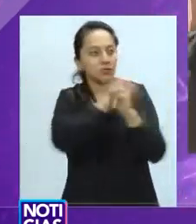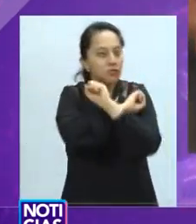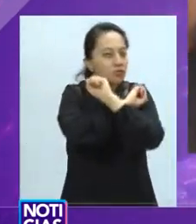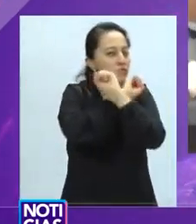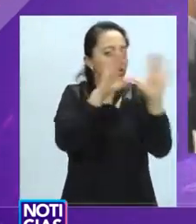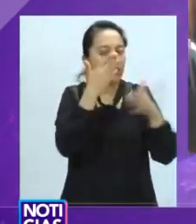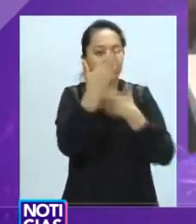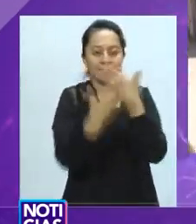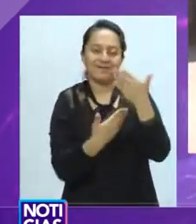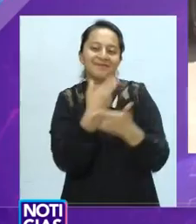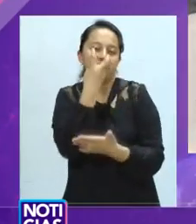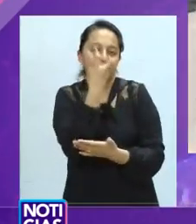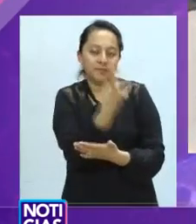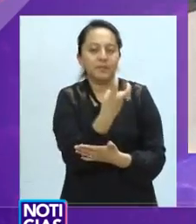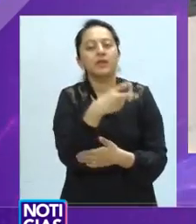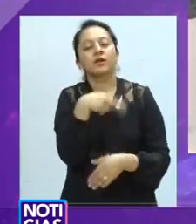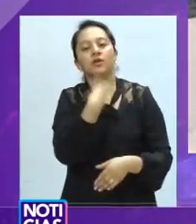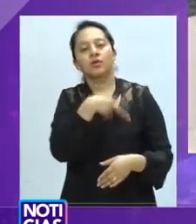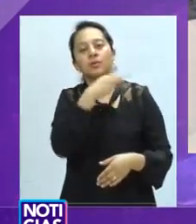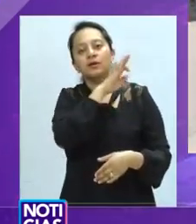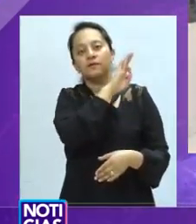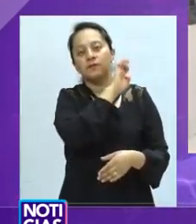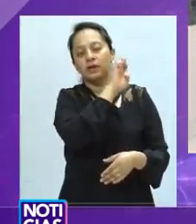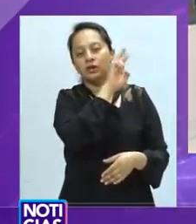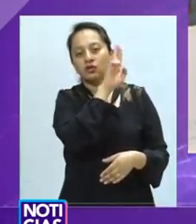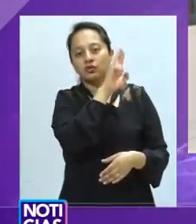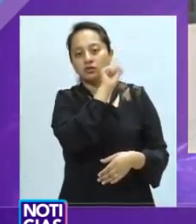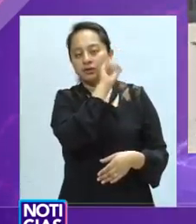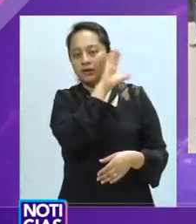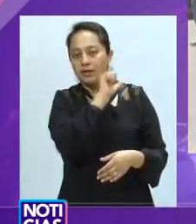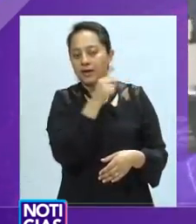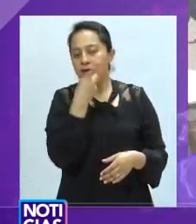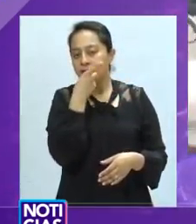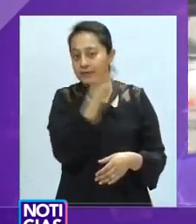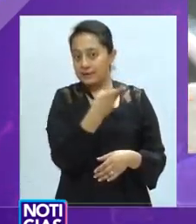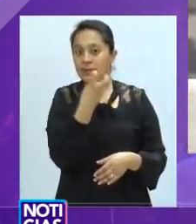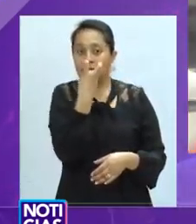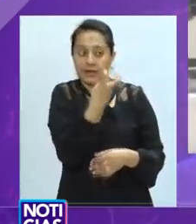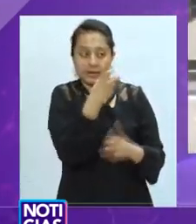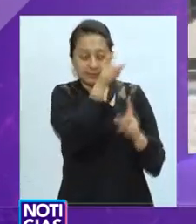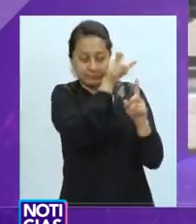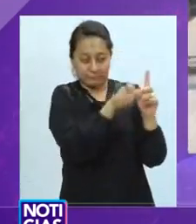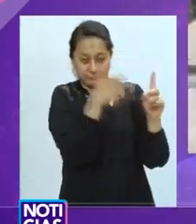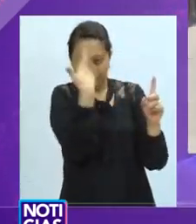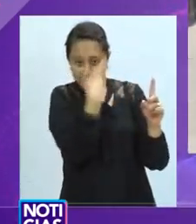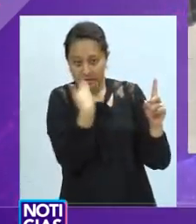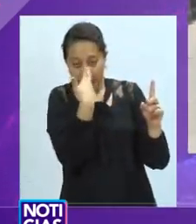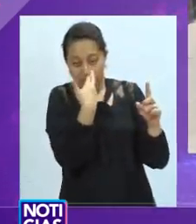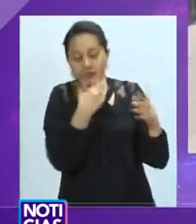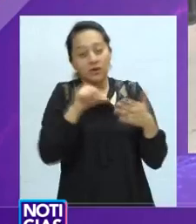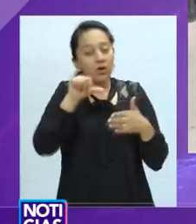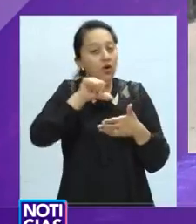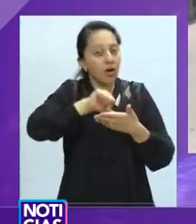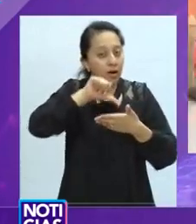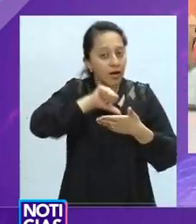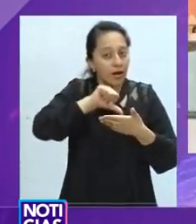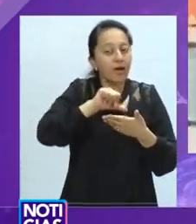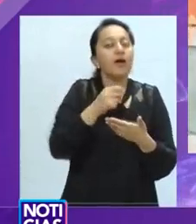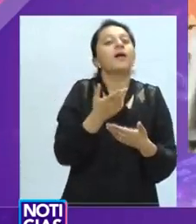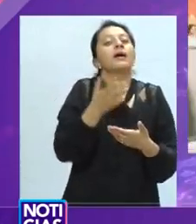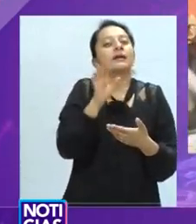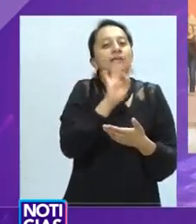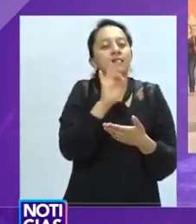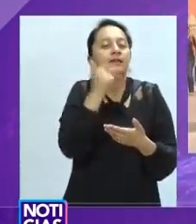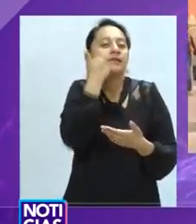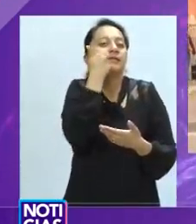este examen a quienes hoy son aspirantes a ser parte de la corporación, siendo un total de 199. Informó también